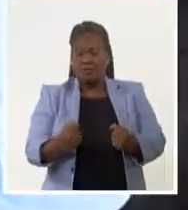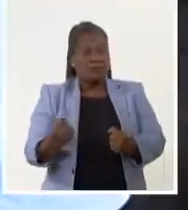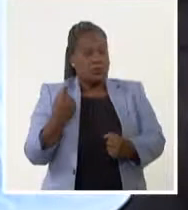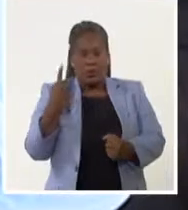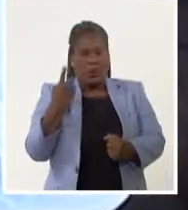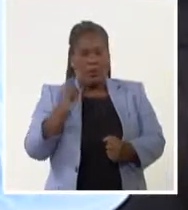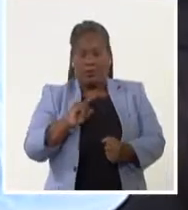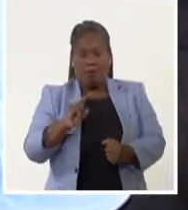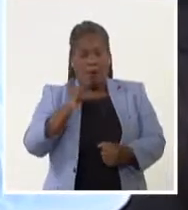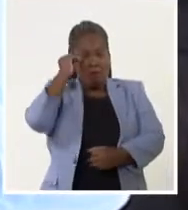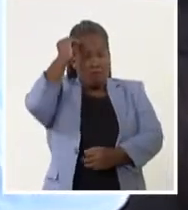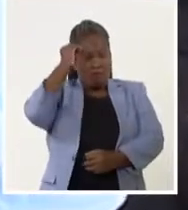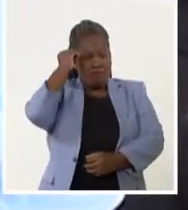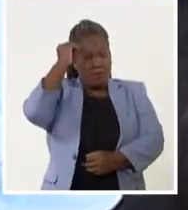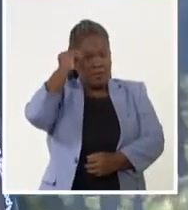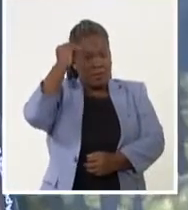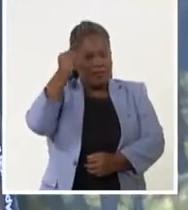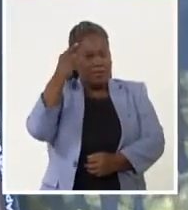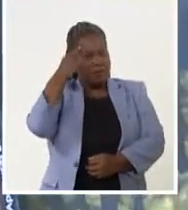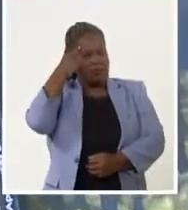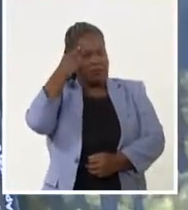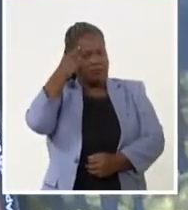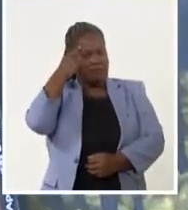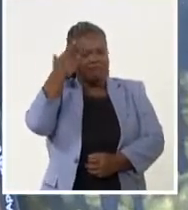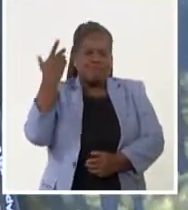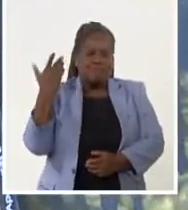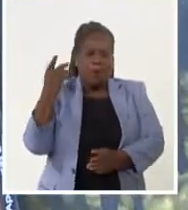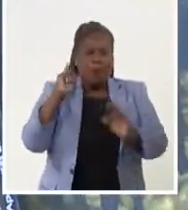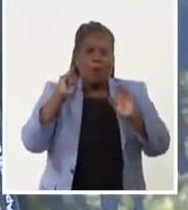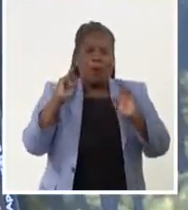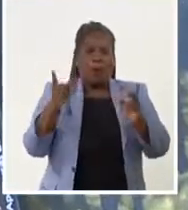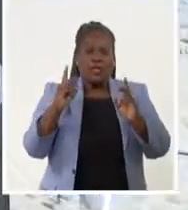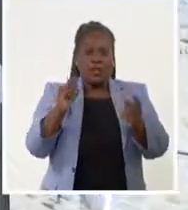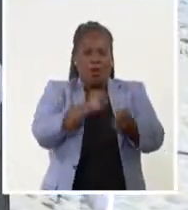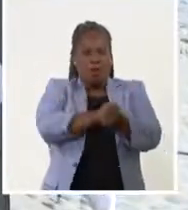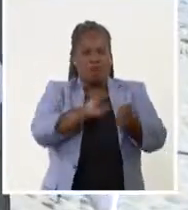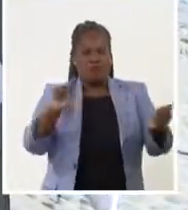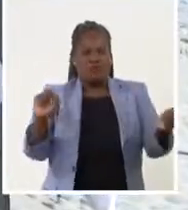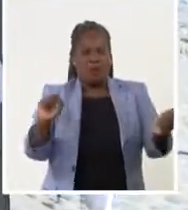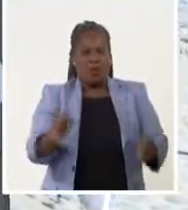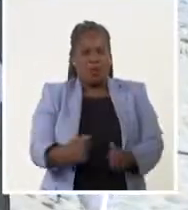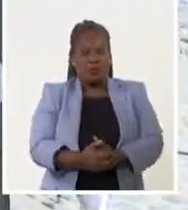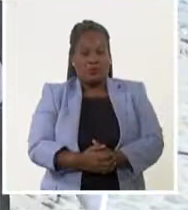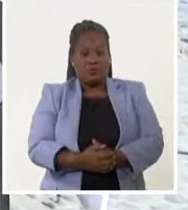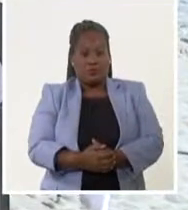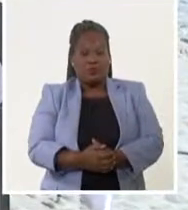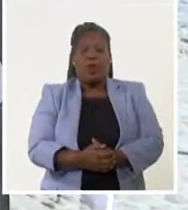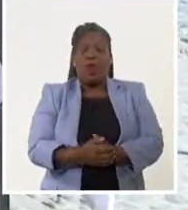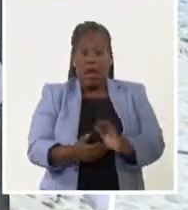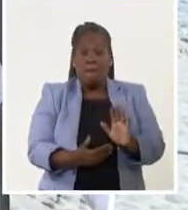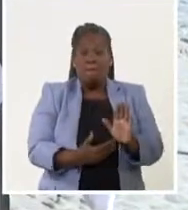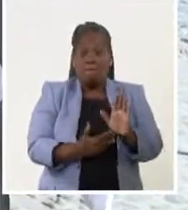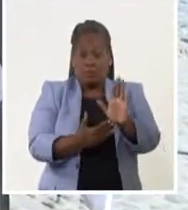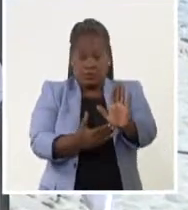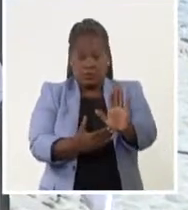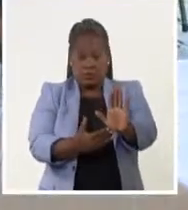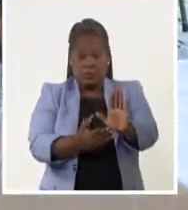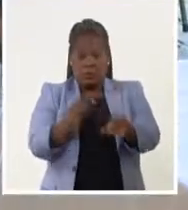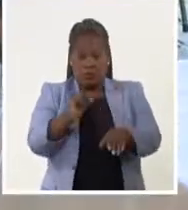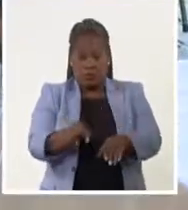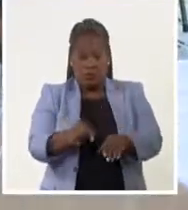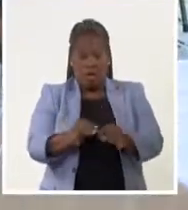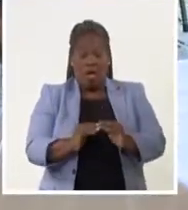hasta un pensamiento reivindicador, un pensamiento político emancipador. En la presentación de la obra, acontecida en las